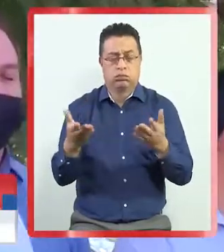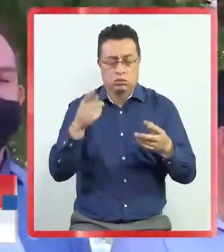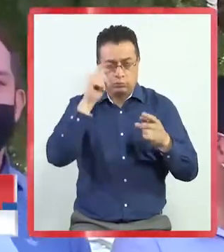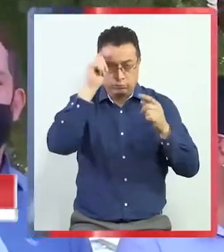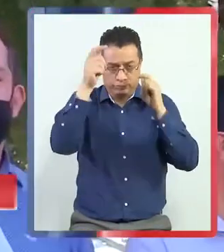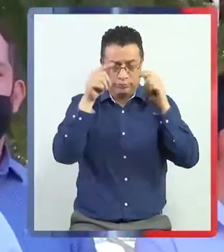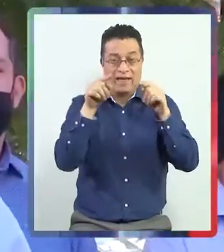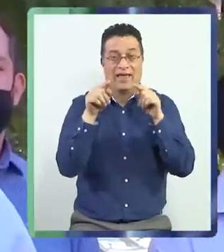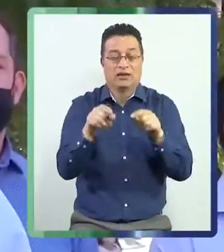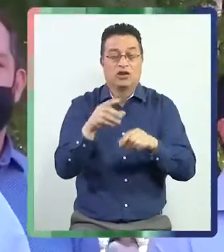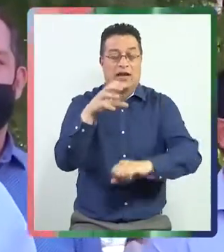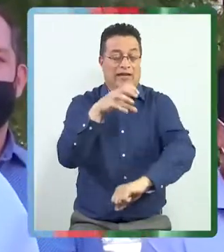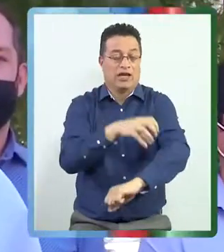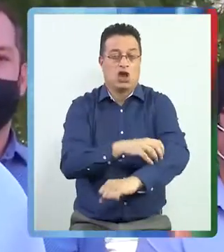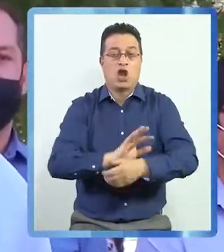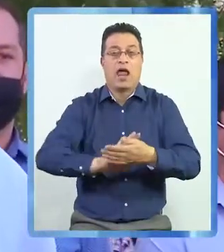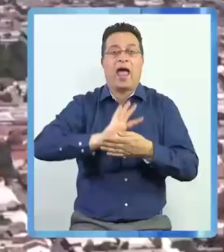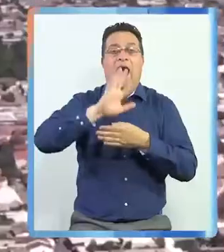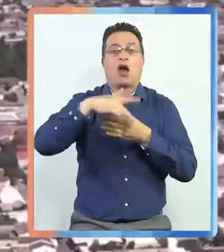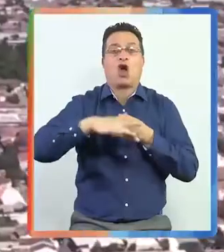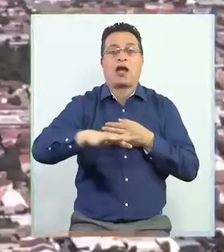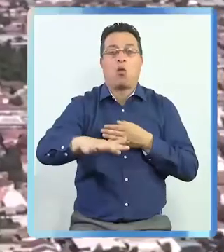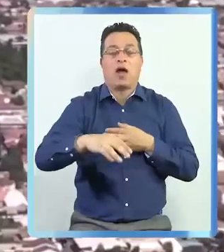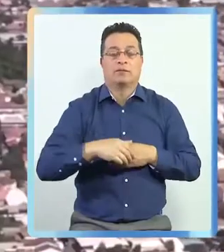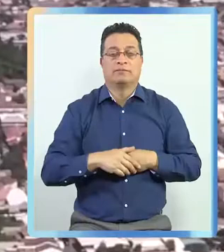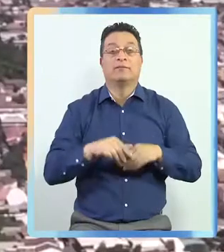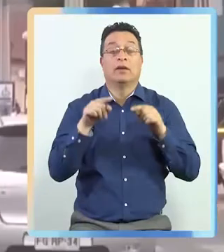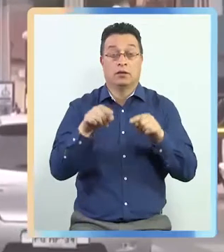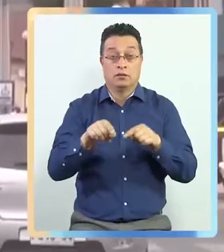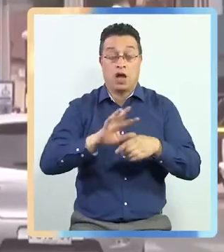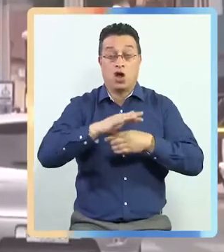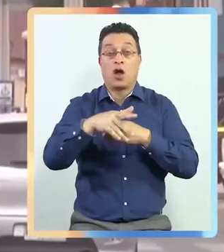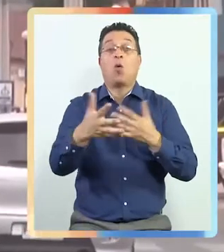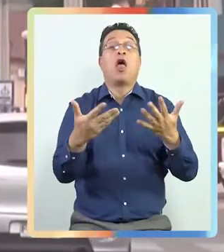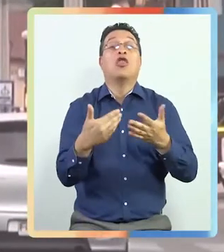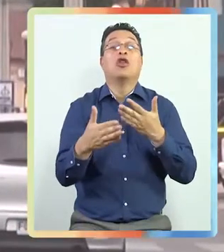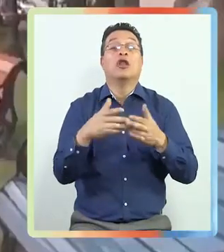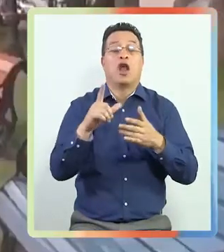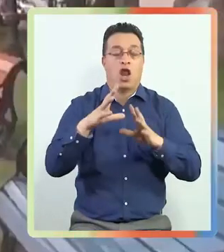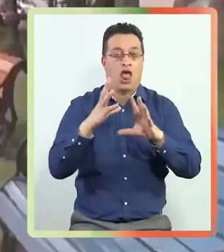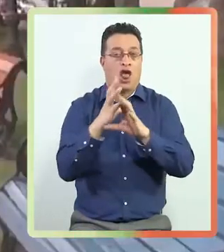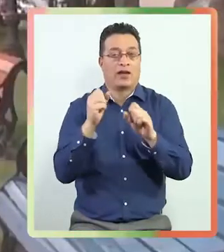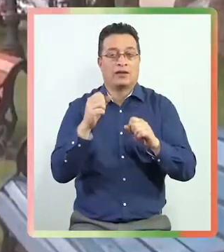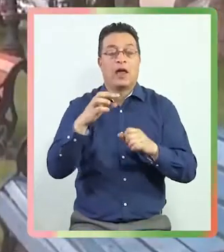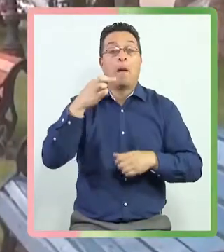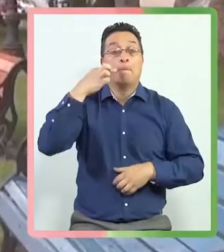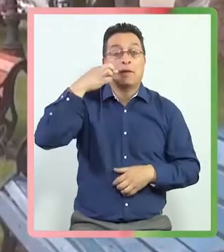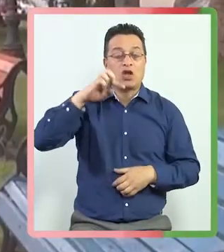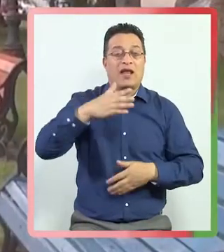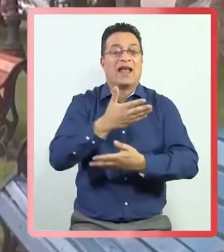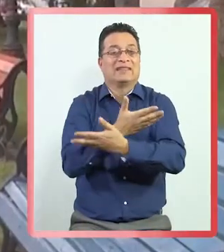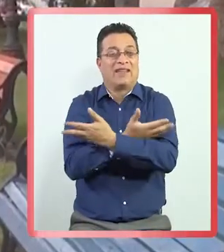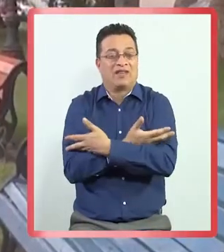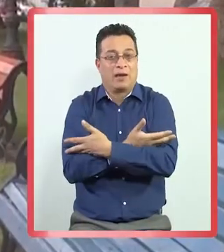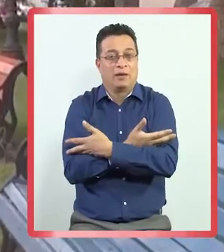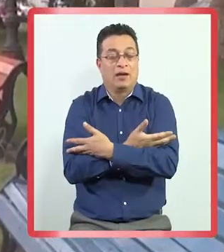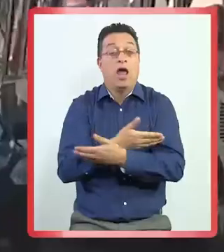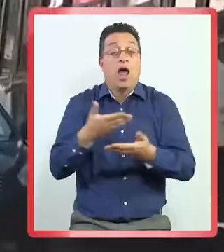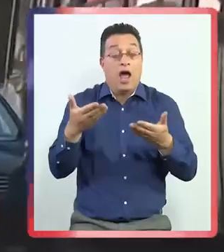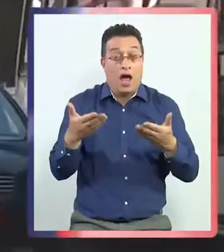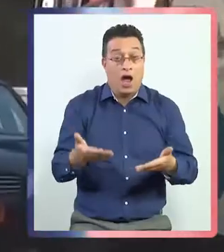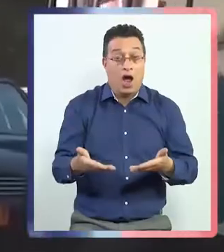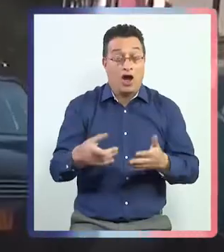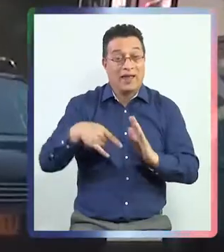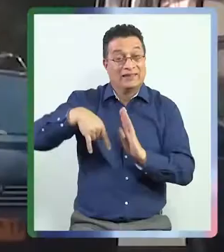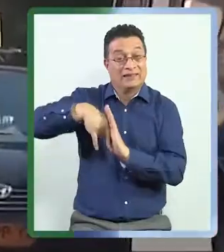para la creación de esto, que es la región de Aconcagua. La región de Aconcagua estaría compuesta por las provincias de los Andes, Petorca y San Felipe, mientras que